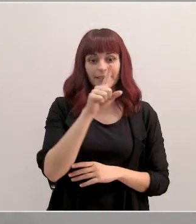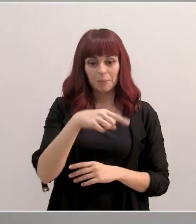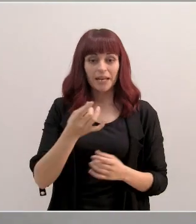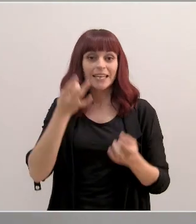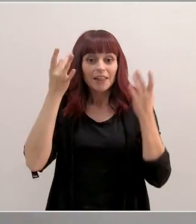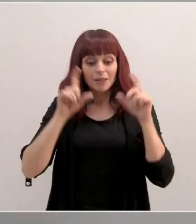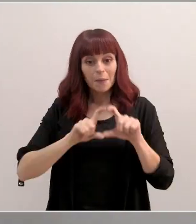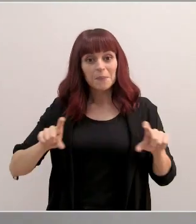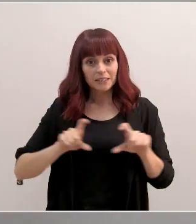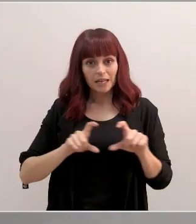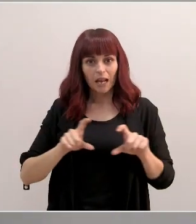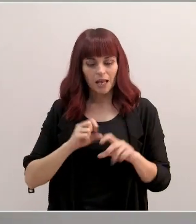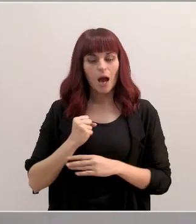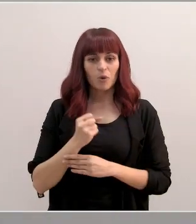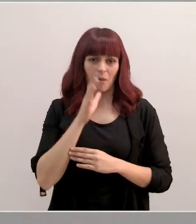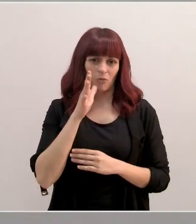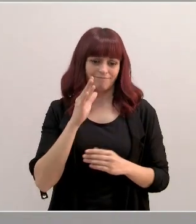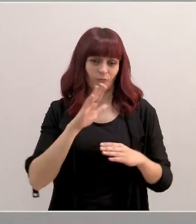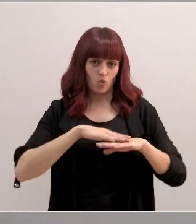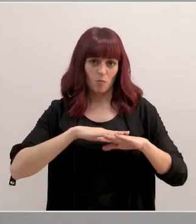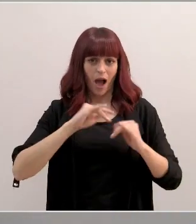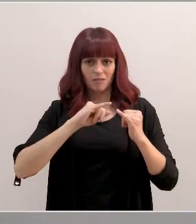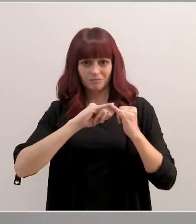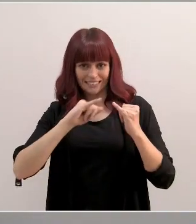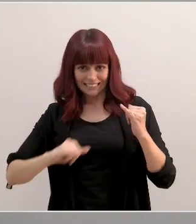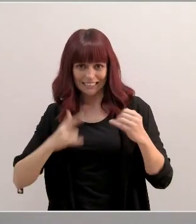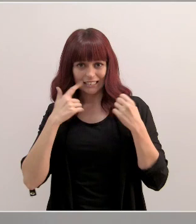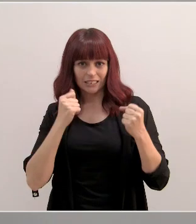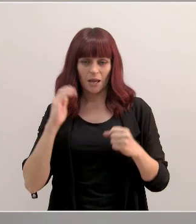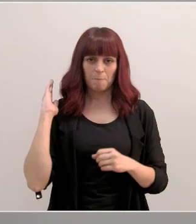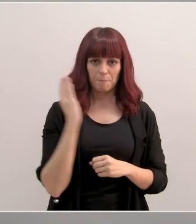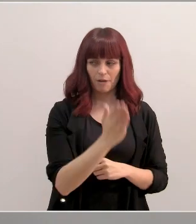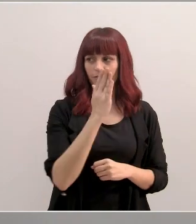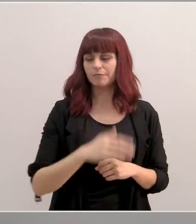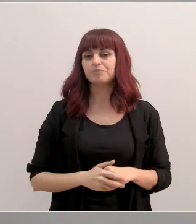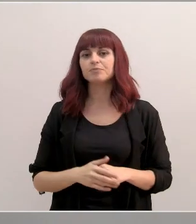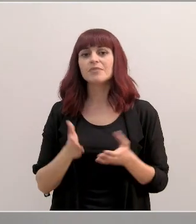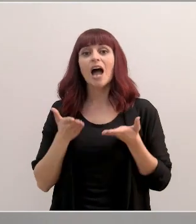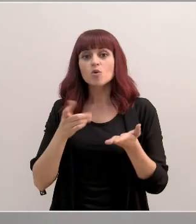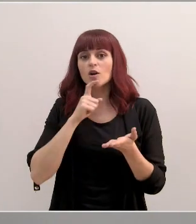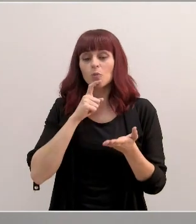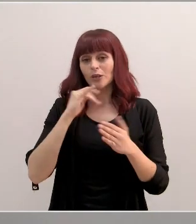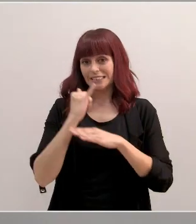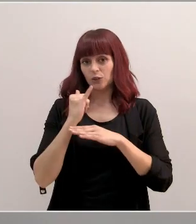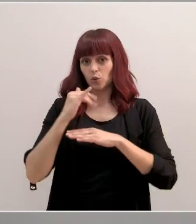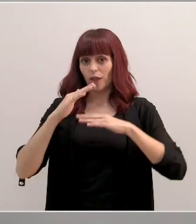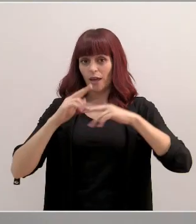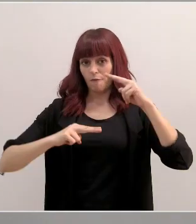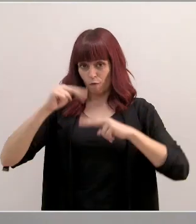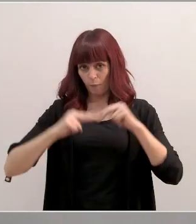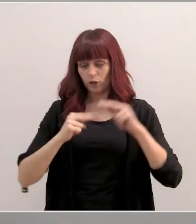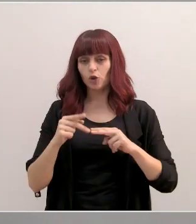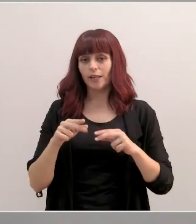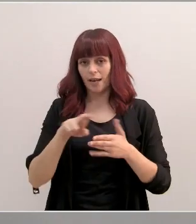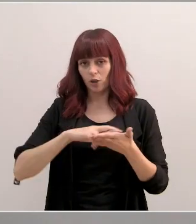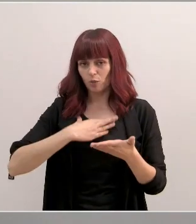iniciativas empresariales afectadas por la pandemia. Estas ayudas se impulsan a través del Instituto de Fomento de la Región de Murcia y